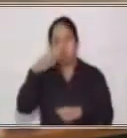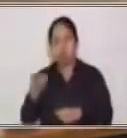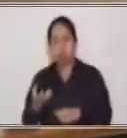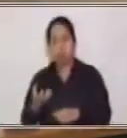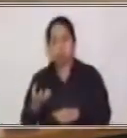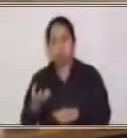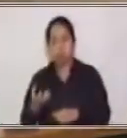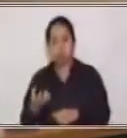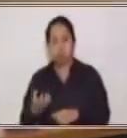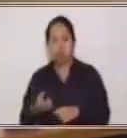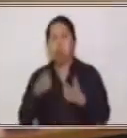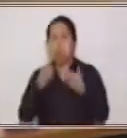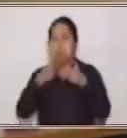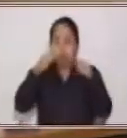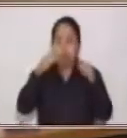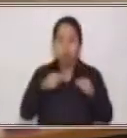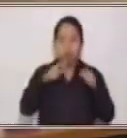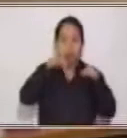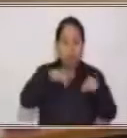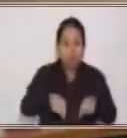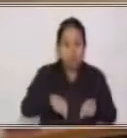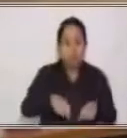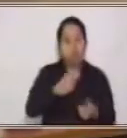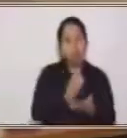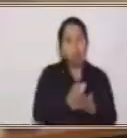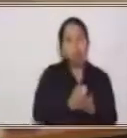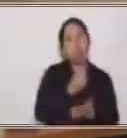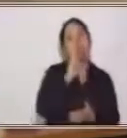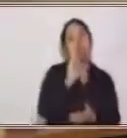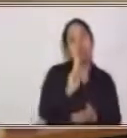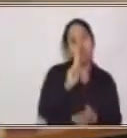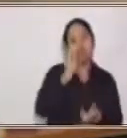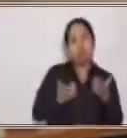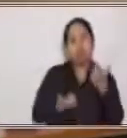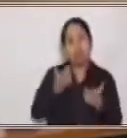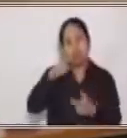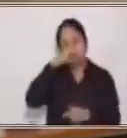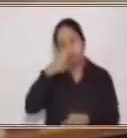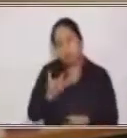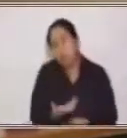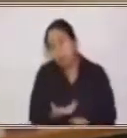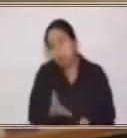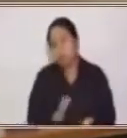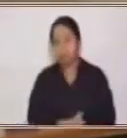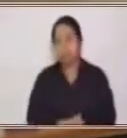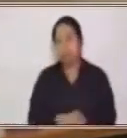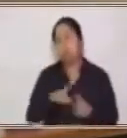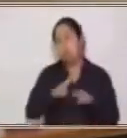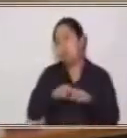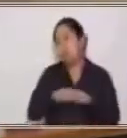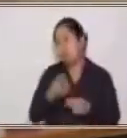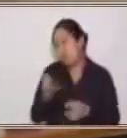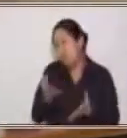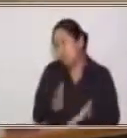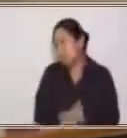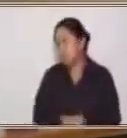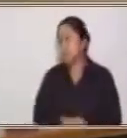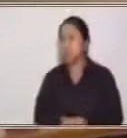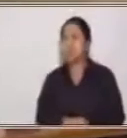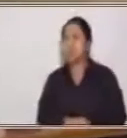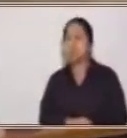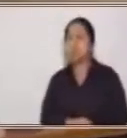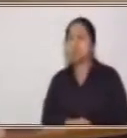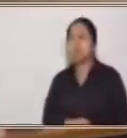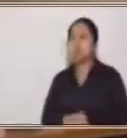8 quetzales aproximadamente, compramos 2 libras de tomate, dependiendo de la calidad. Se puede comprar 4